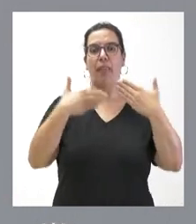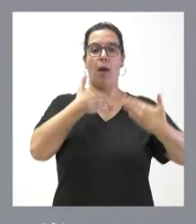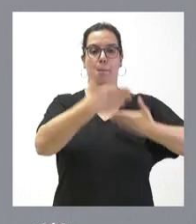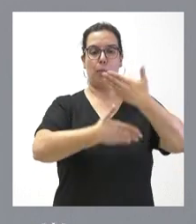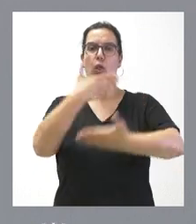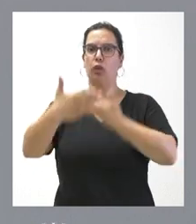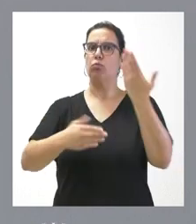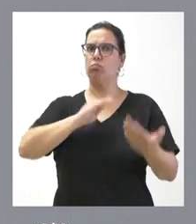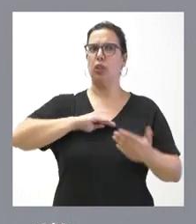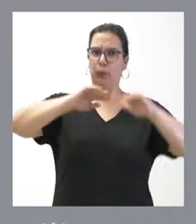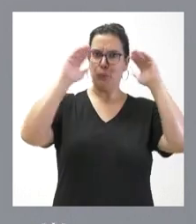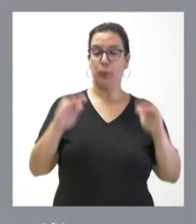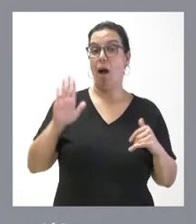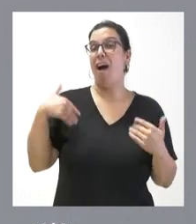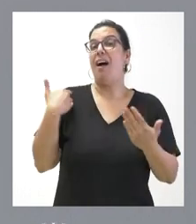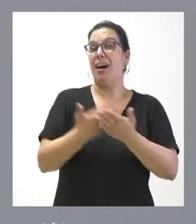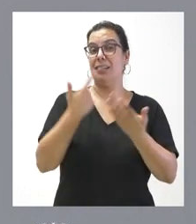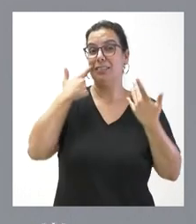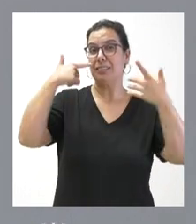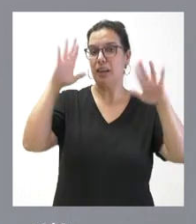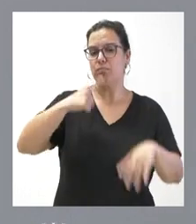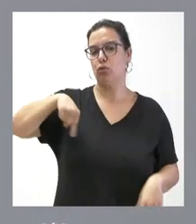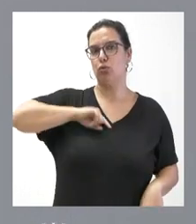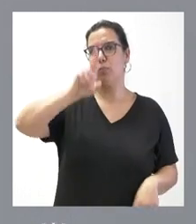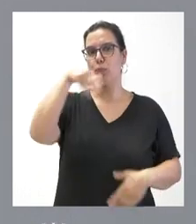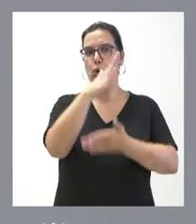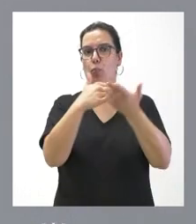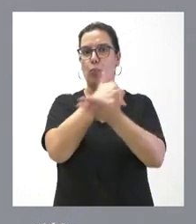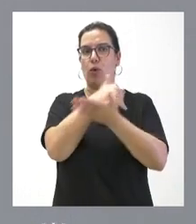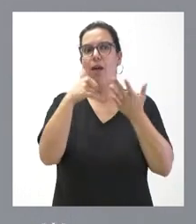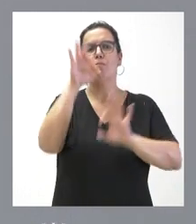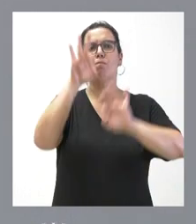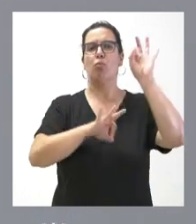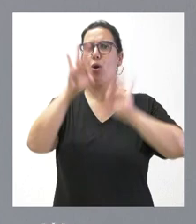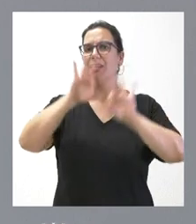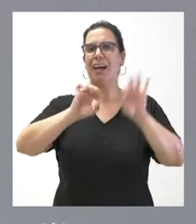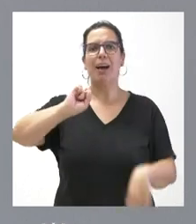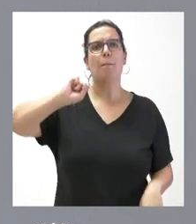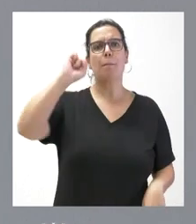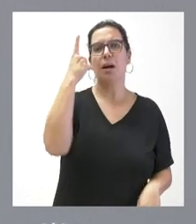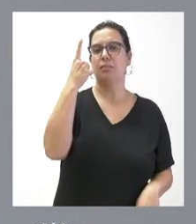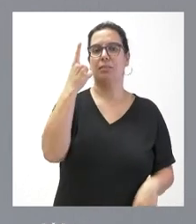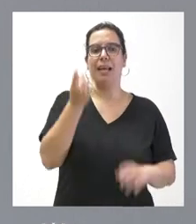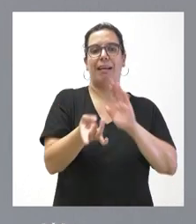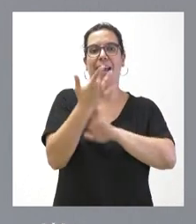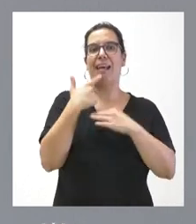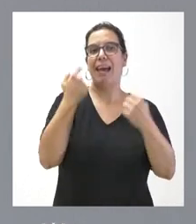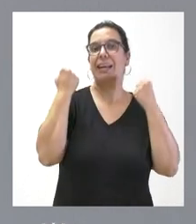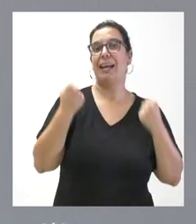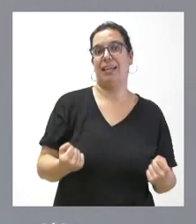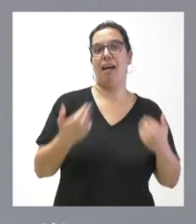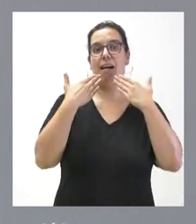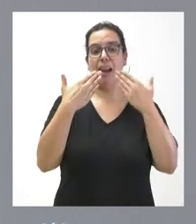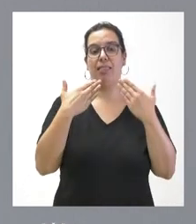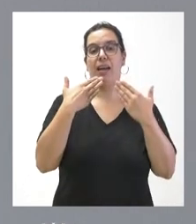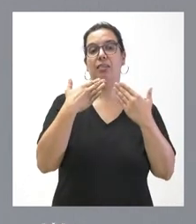relevante, hasta el punto de que somos la comunidad autónoma con mayor porcentaje de producción energética a través de fuentes renovables.